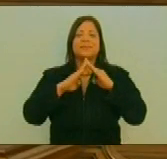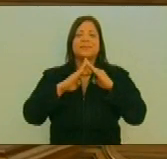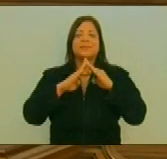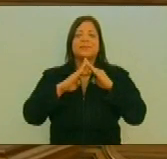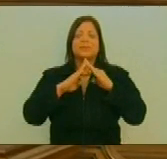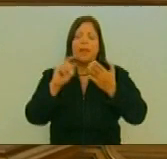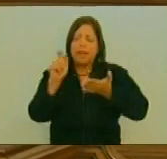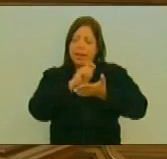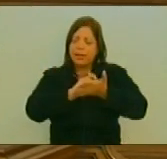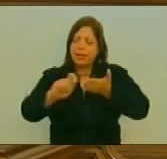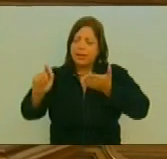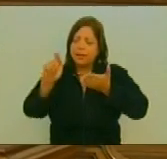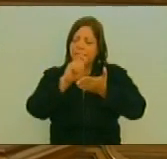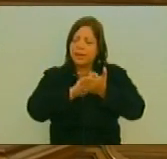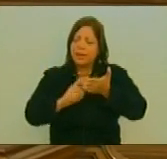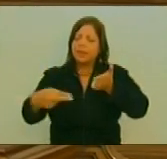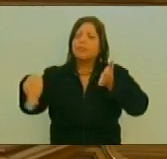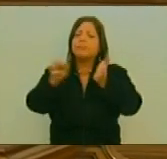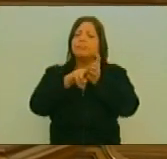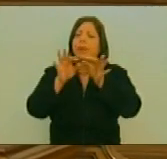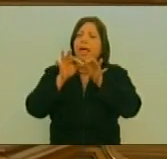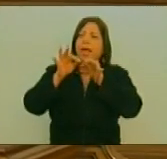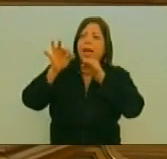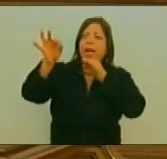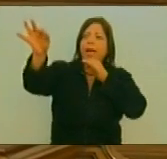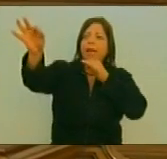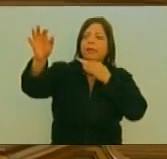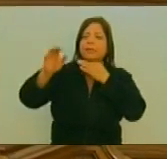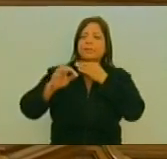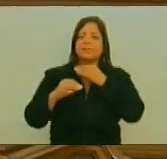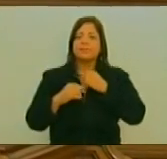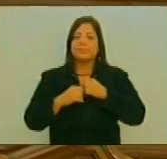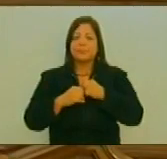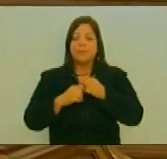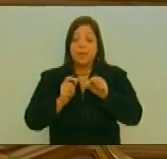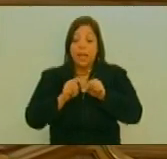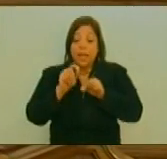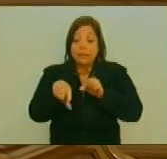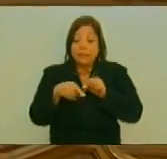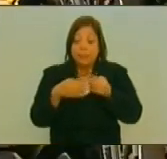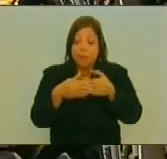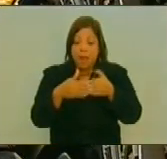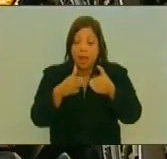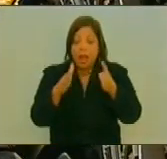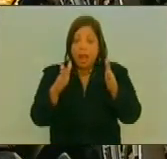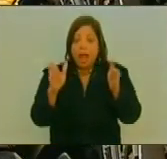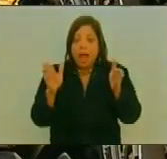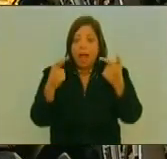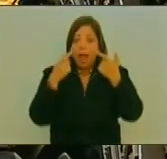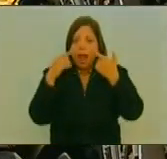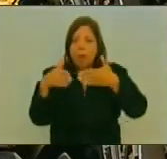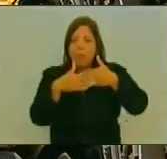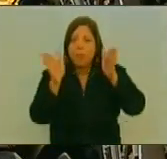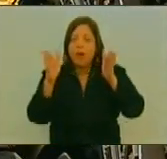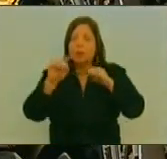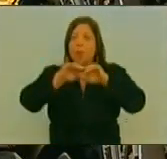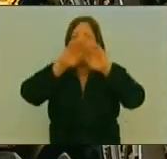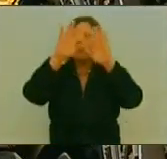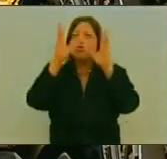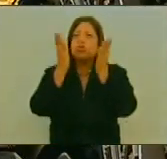Reescribes La distancia La semilla Te abre Las puertas De su mundo